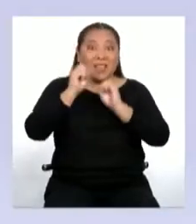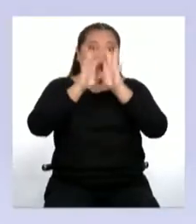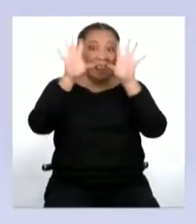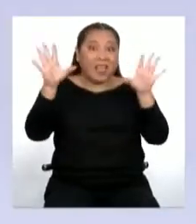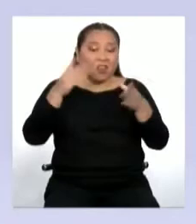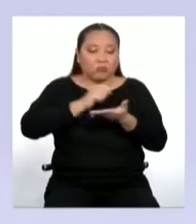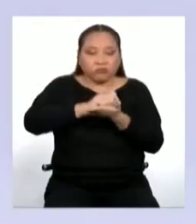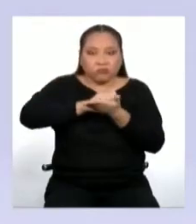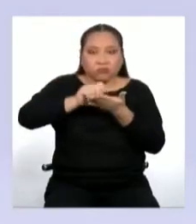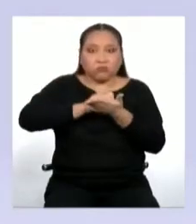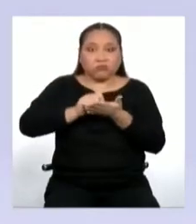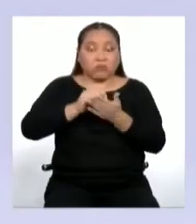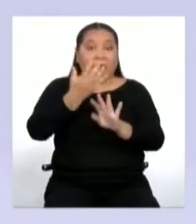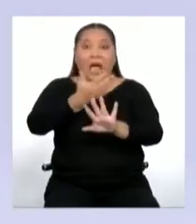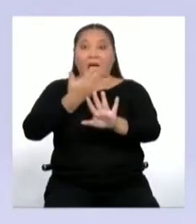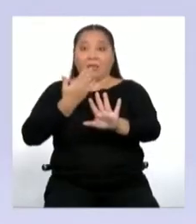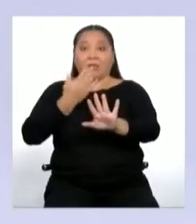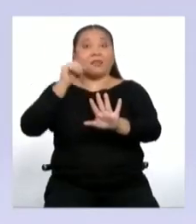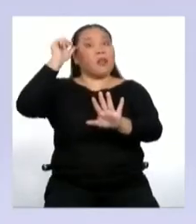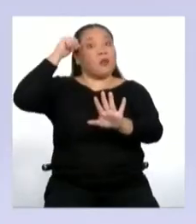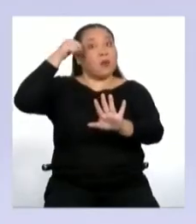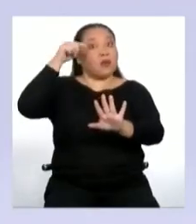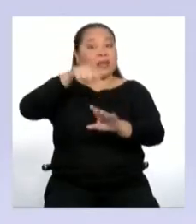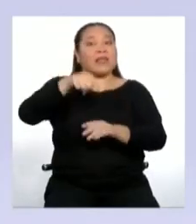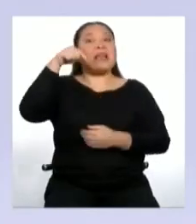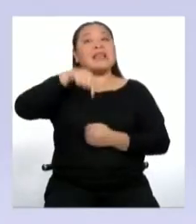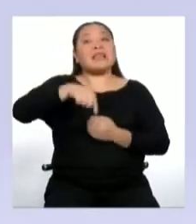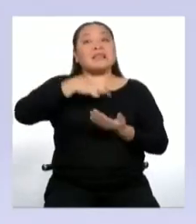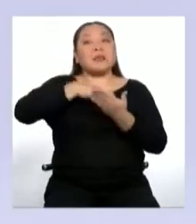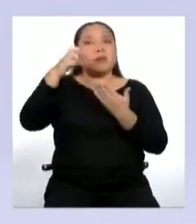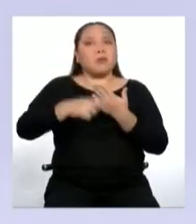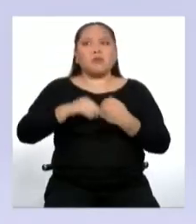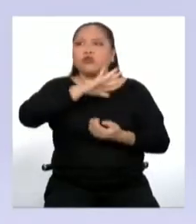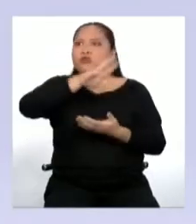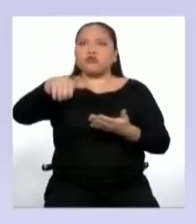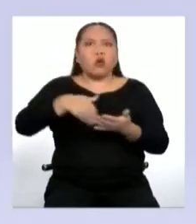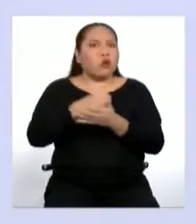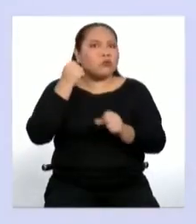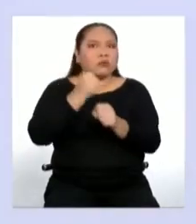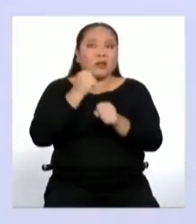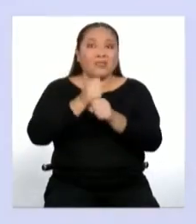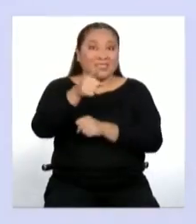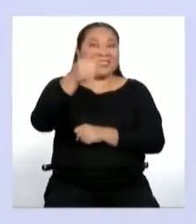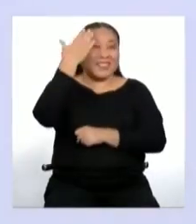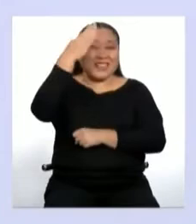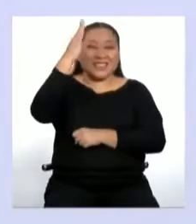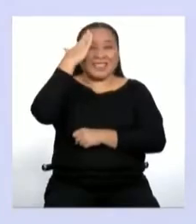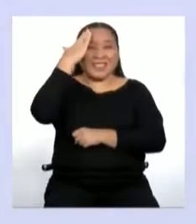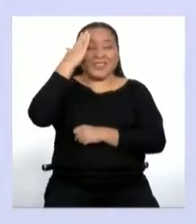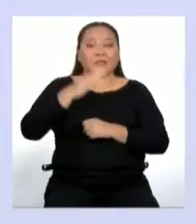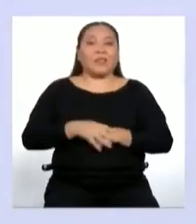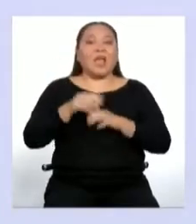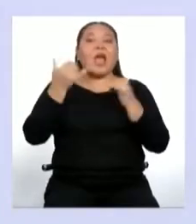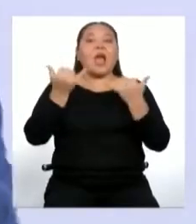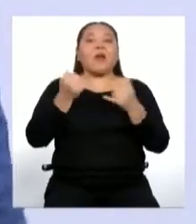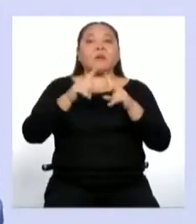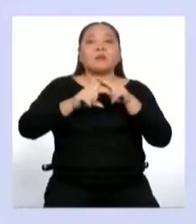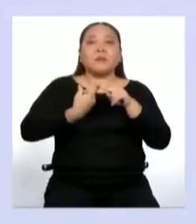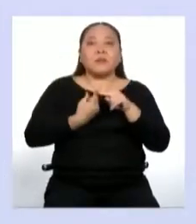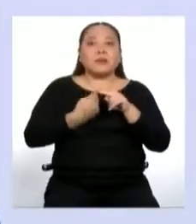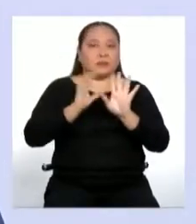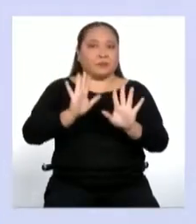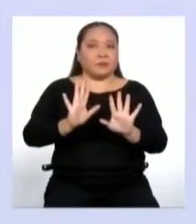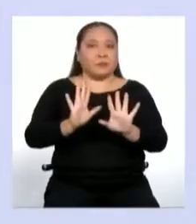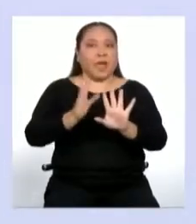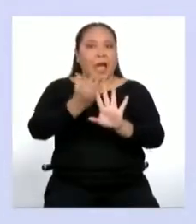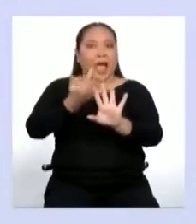empezar, siempre quiero que recordemos algo. En este programa todos nos ponemos en acción, eso ustedes ya lo saben. Así que vamos a empezar estas actividades, pero antes